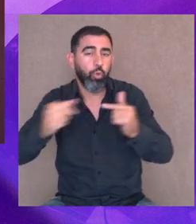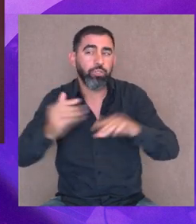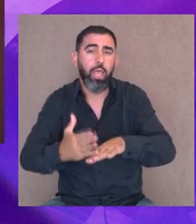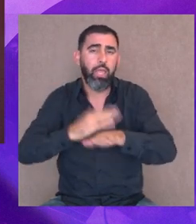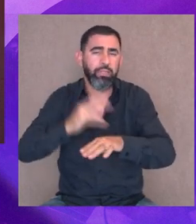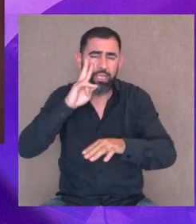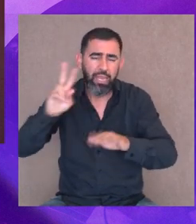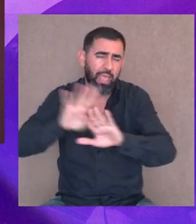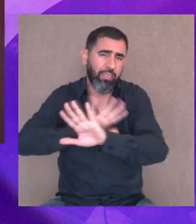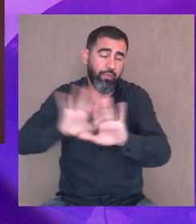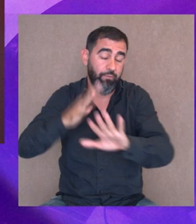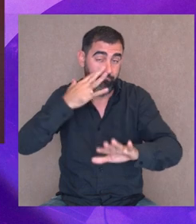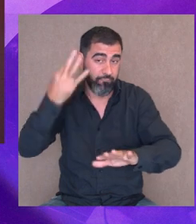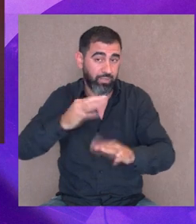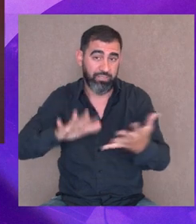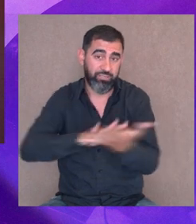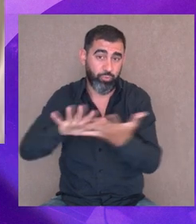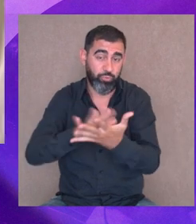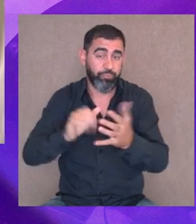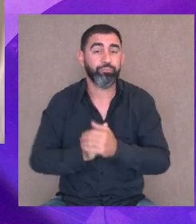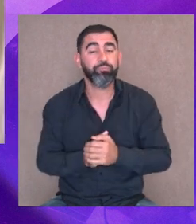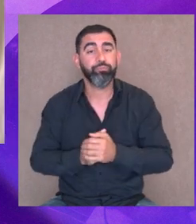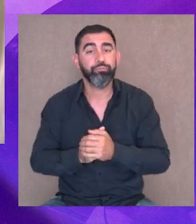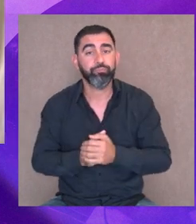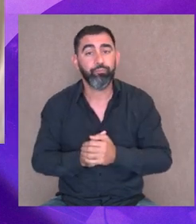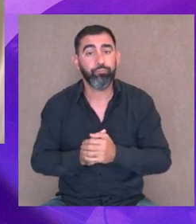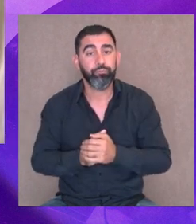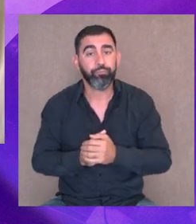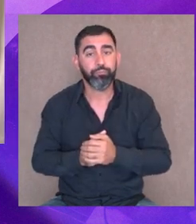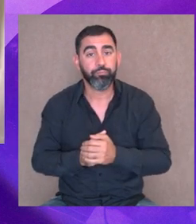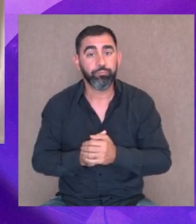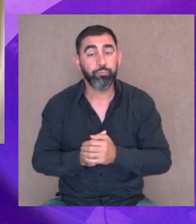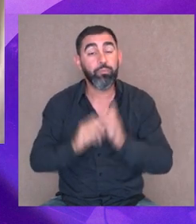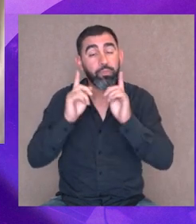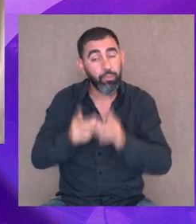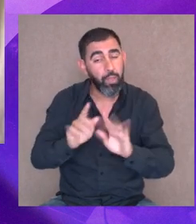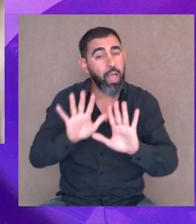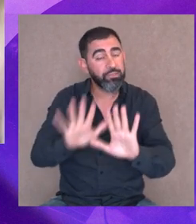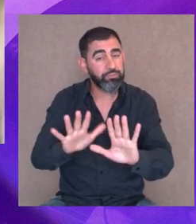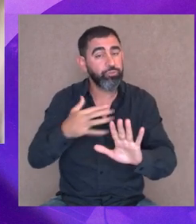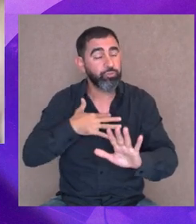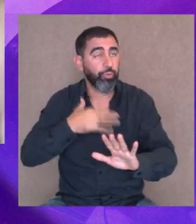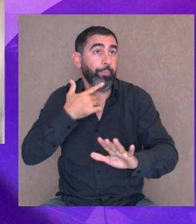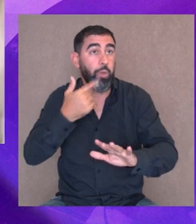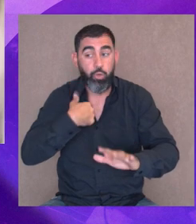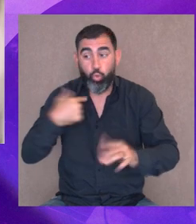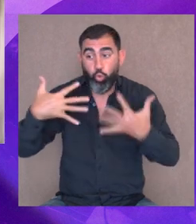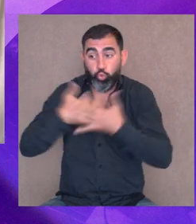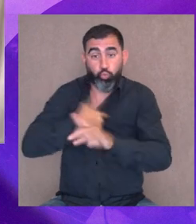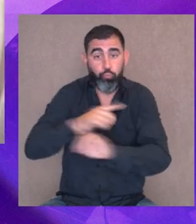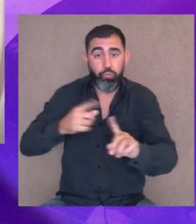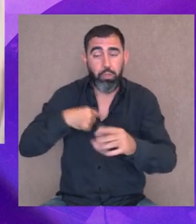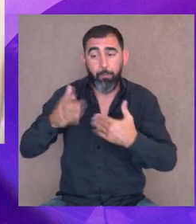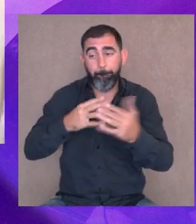con cosas que no tienen nada que ver con la realidad. Bueno, pero me parece que va por ese lado, si no te pasa a ti,